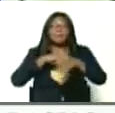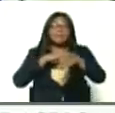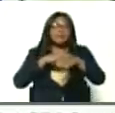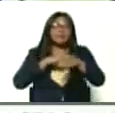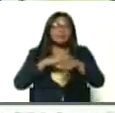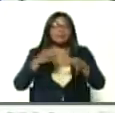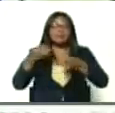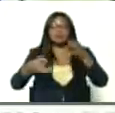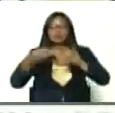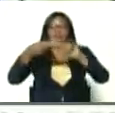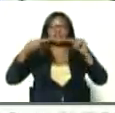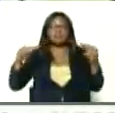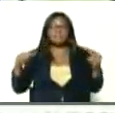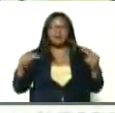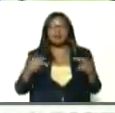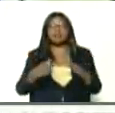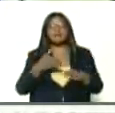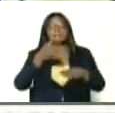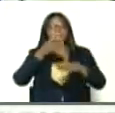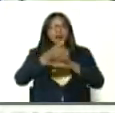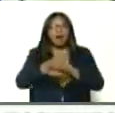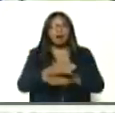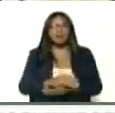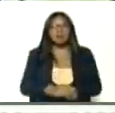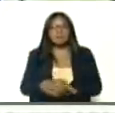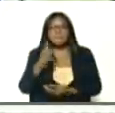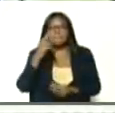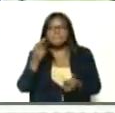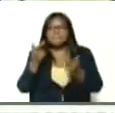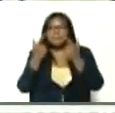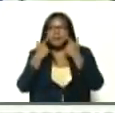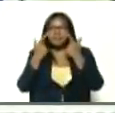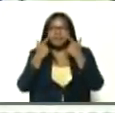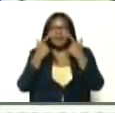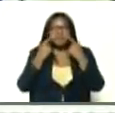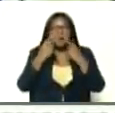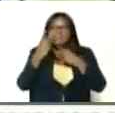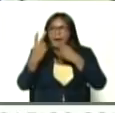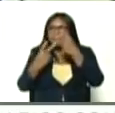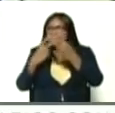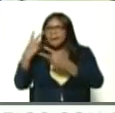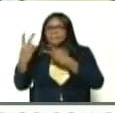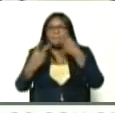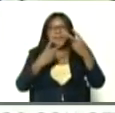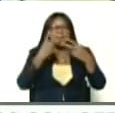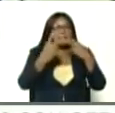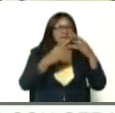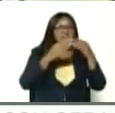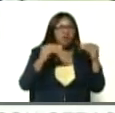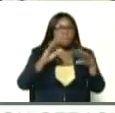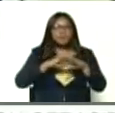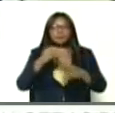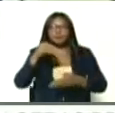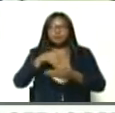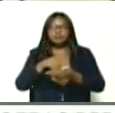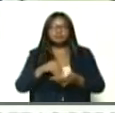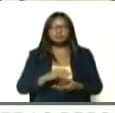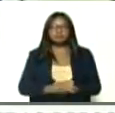váyase a Isnotu, meta el ojo, pase revista, porque tenemos que poner,